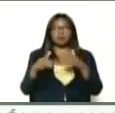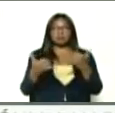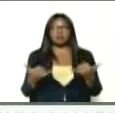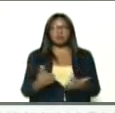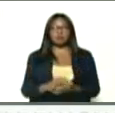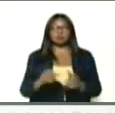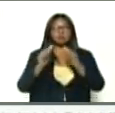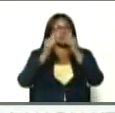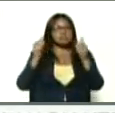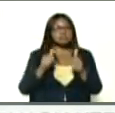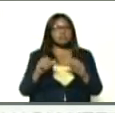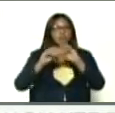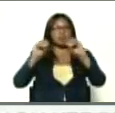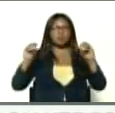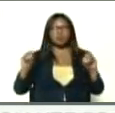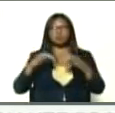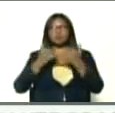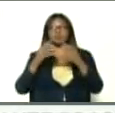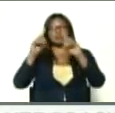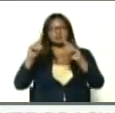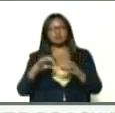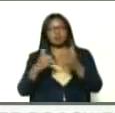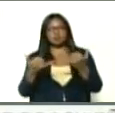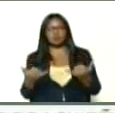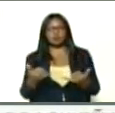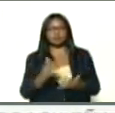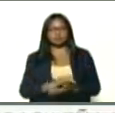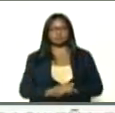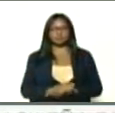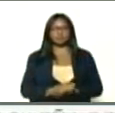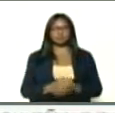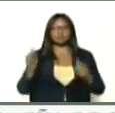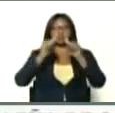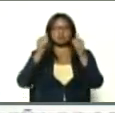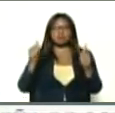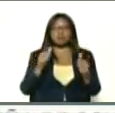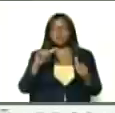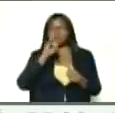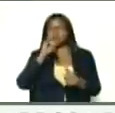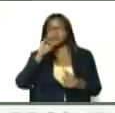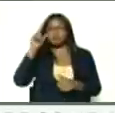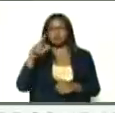o un sistema de consulta, decisiones, un sistema de información, diario,